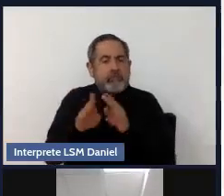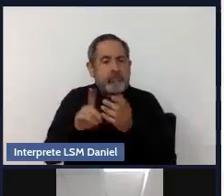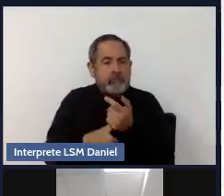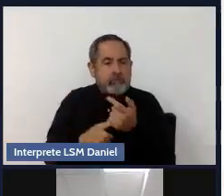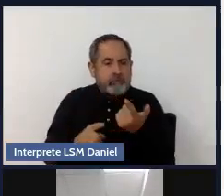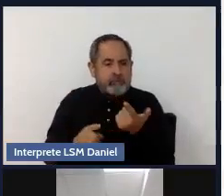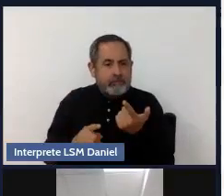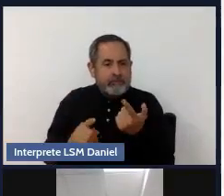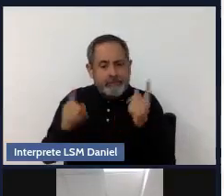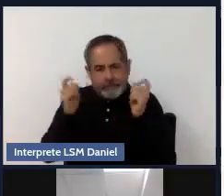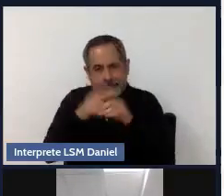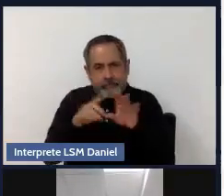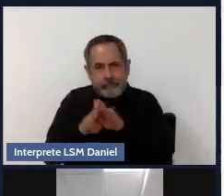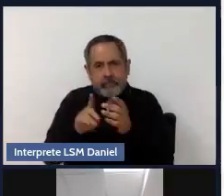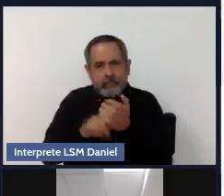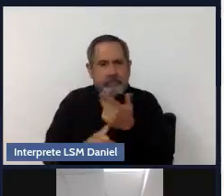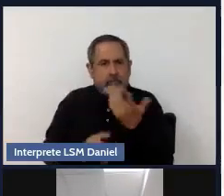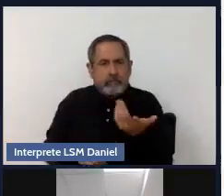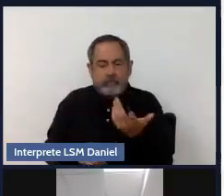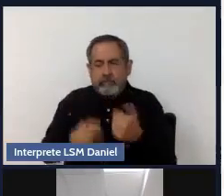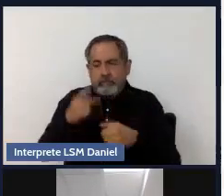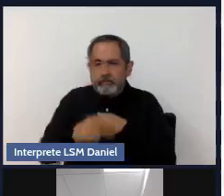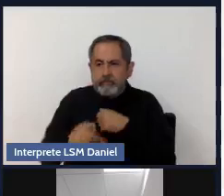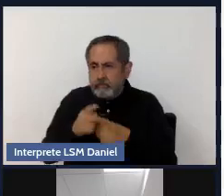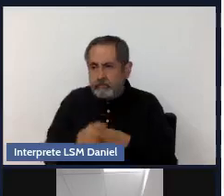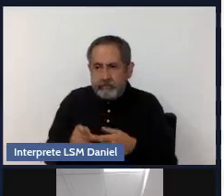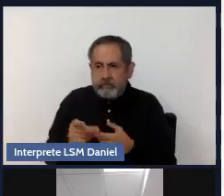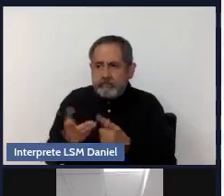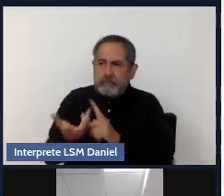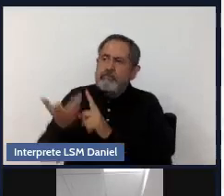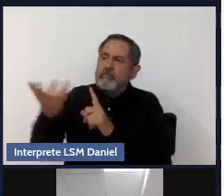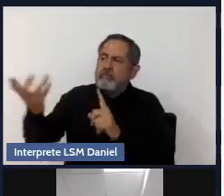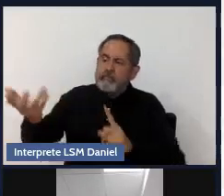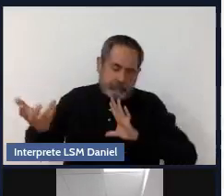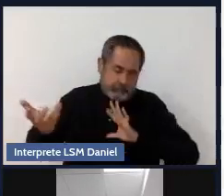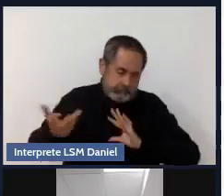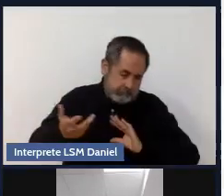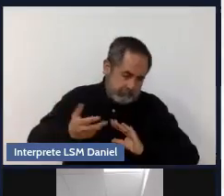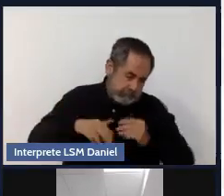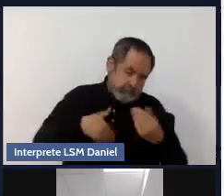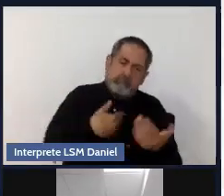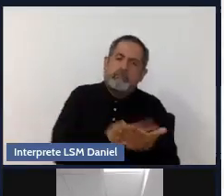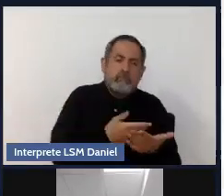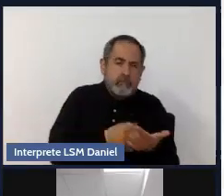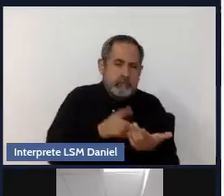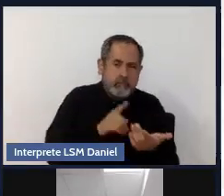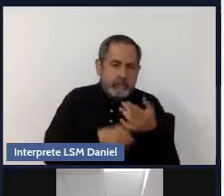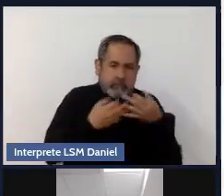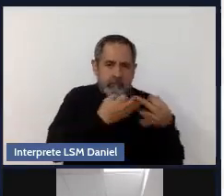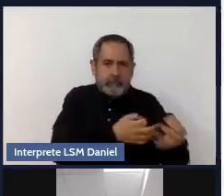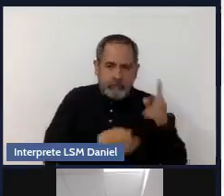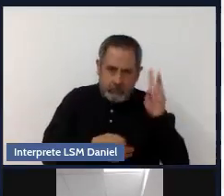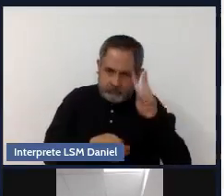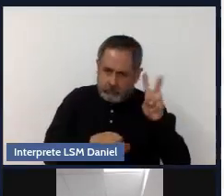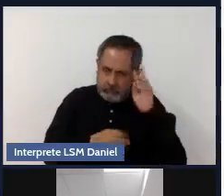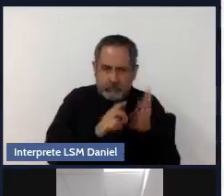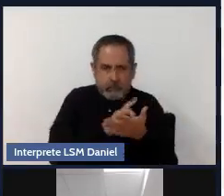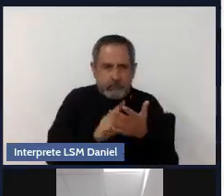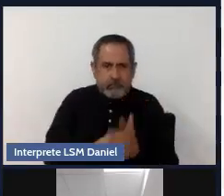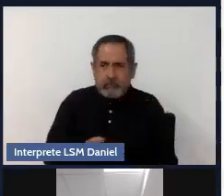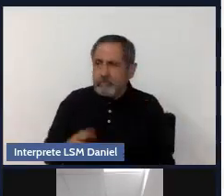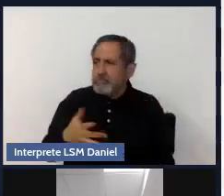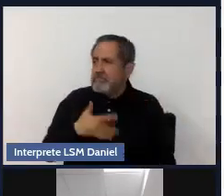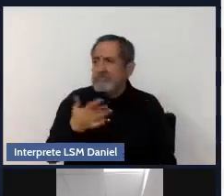factor de riesgo. La persona, por supuesto que no se siente cómoda cuando no se siente aceptada y